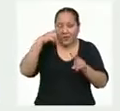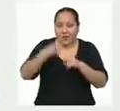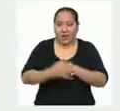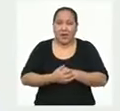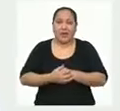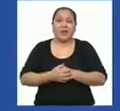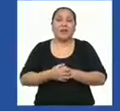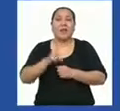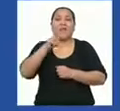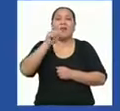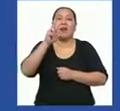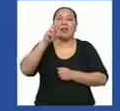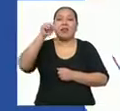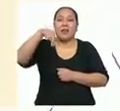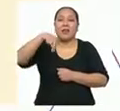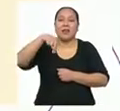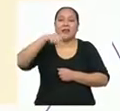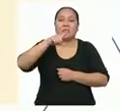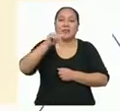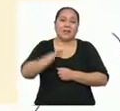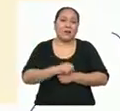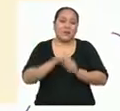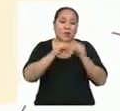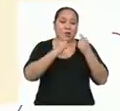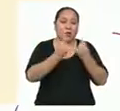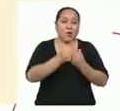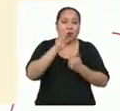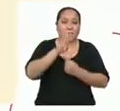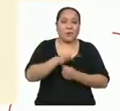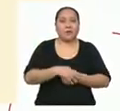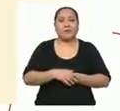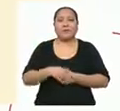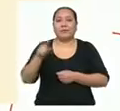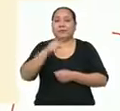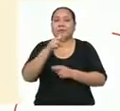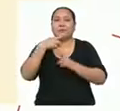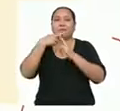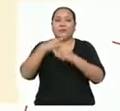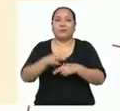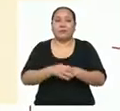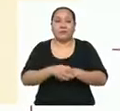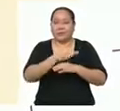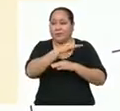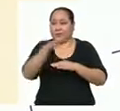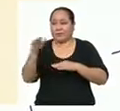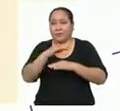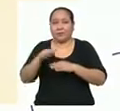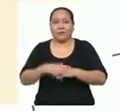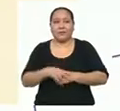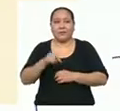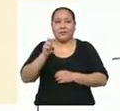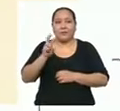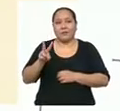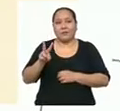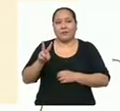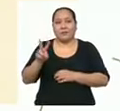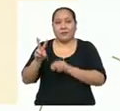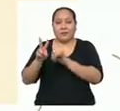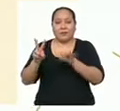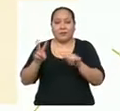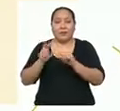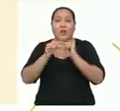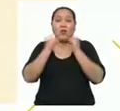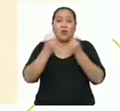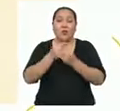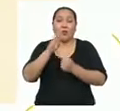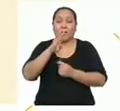para la sección B. Y tenemos el siguiente resultado. En otras palabras, la varianza para los pesos de